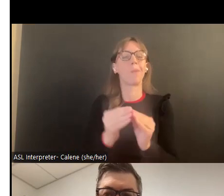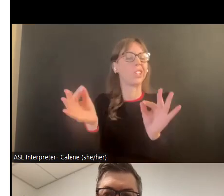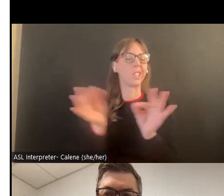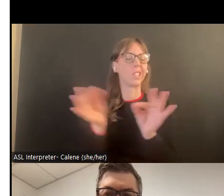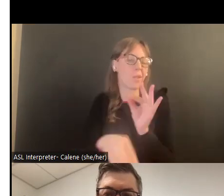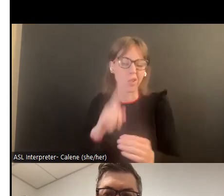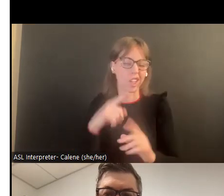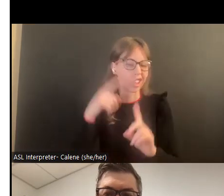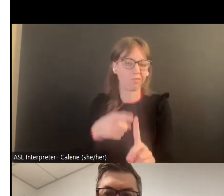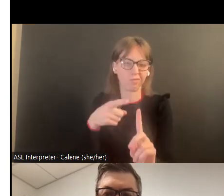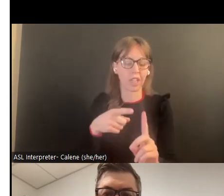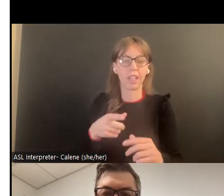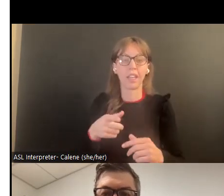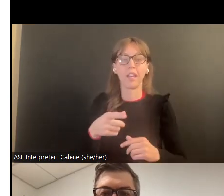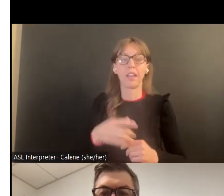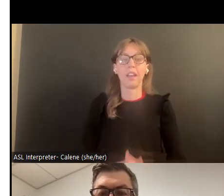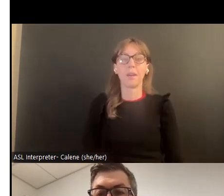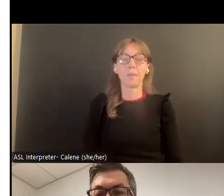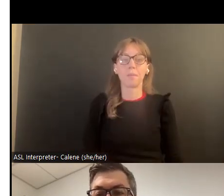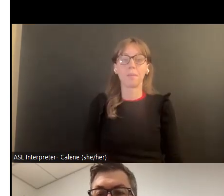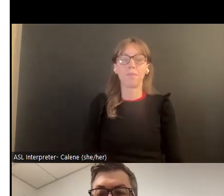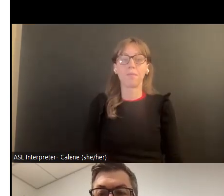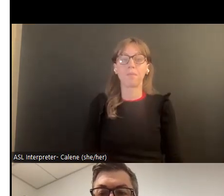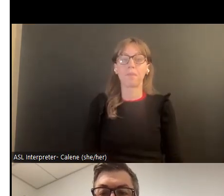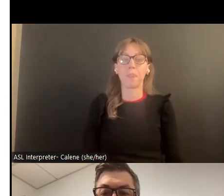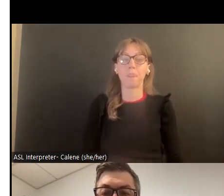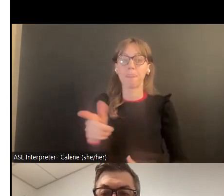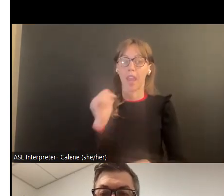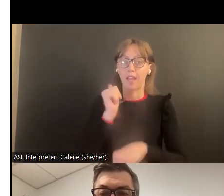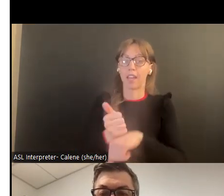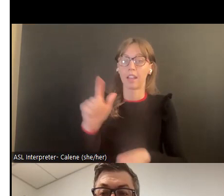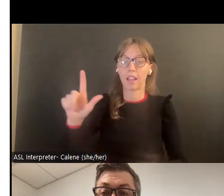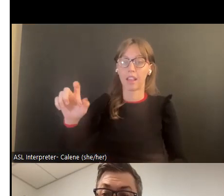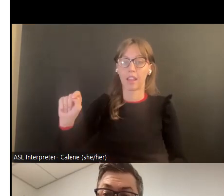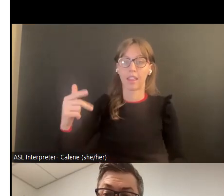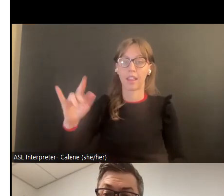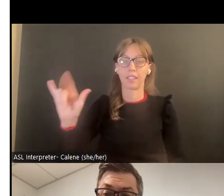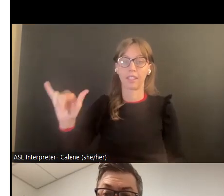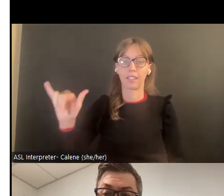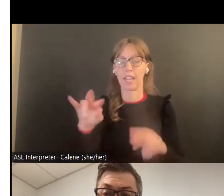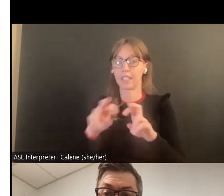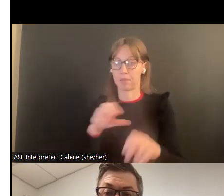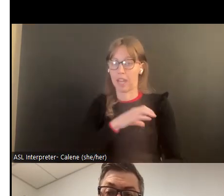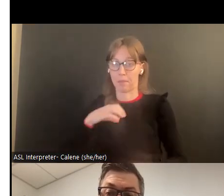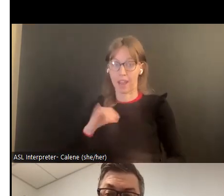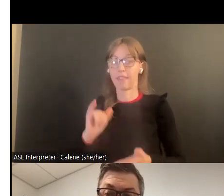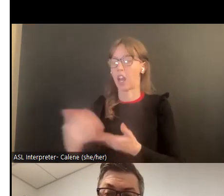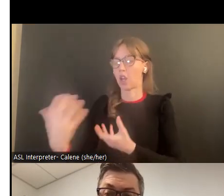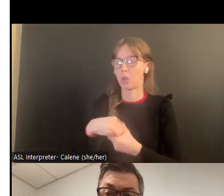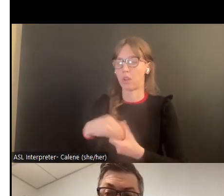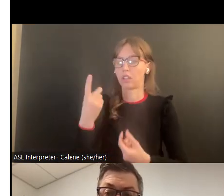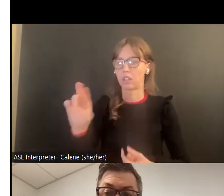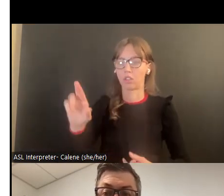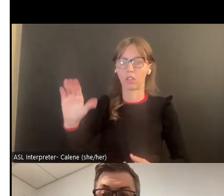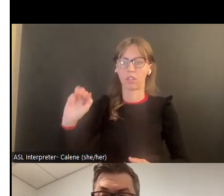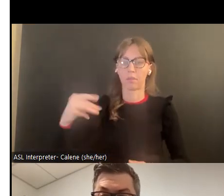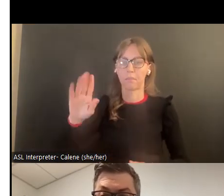la cosa más simple para no decir de otra manera. Ellos establecieron lo que sería un comité de asesoramiento en 2003, incluyendo